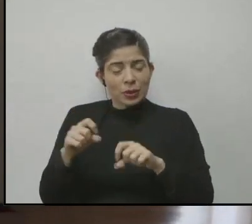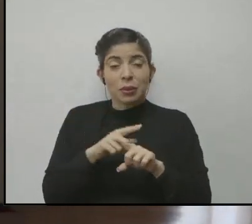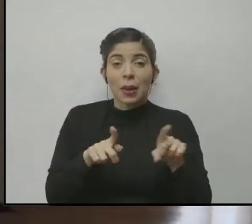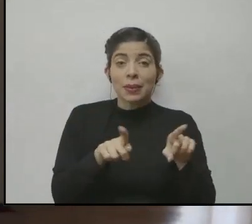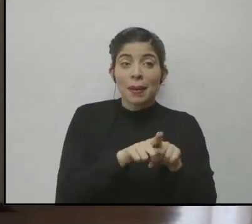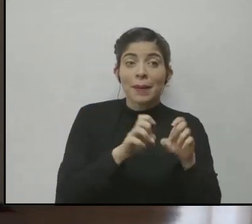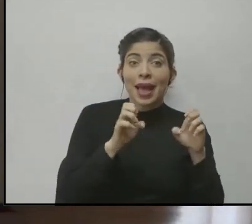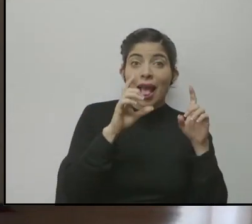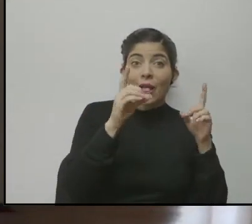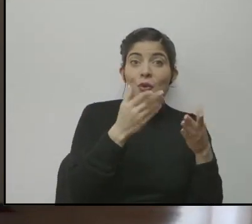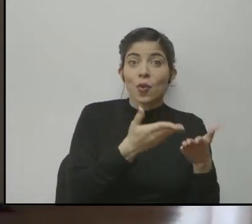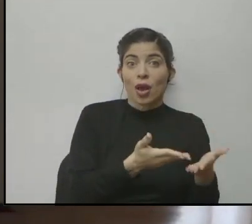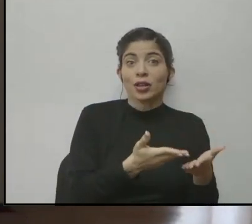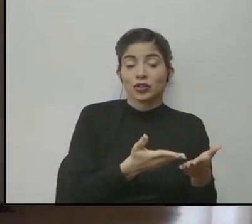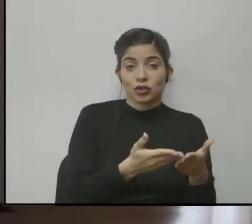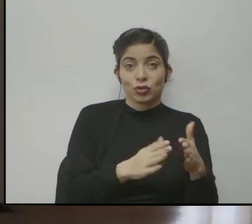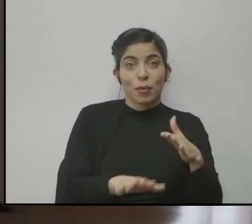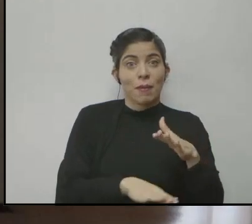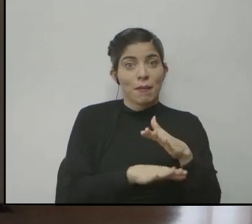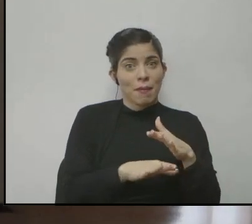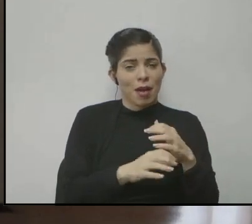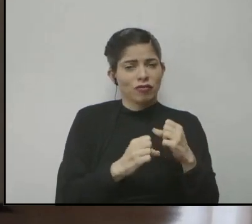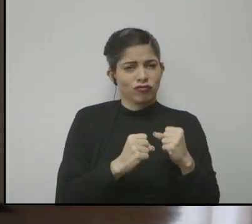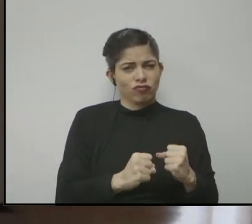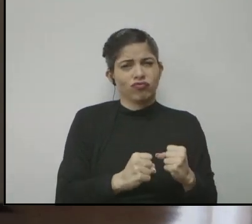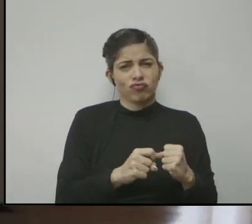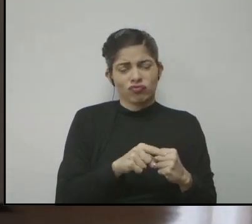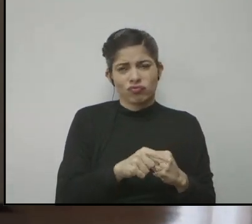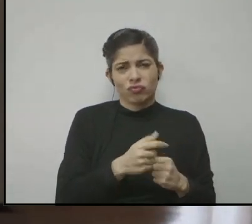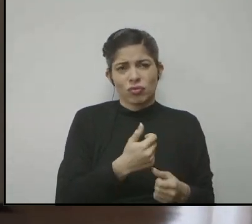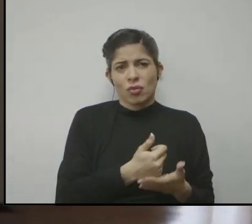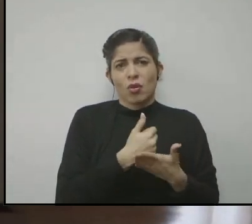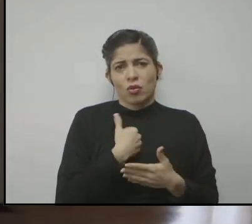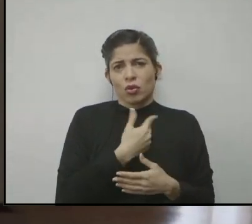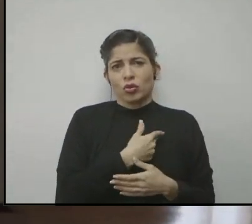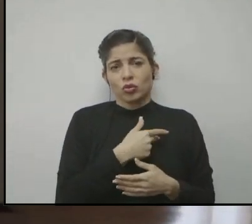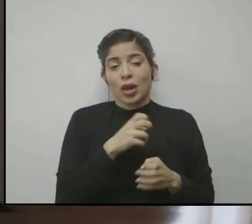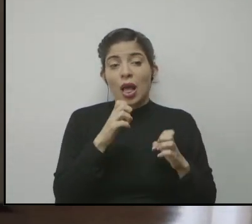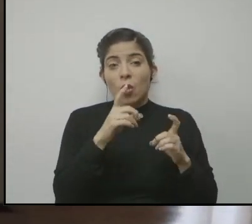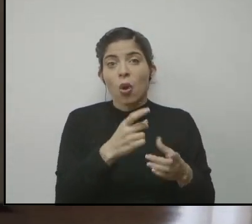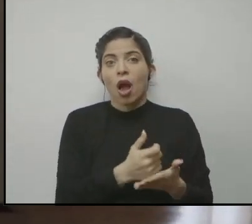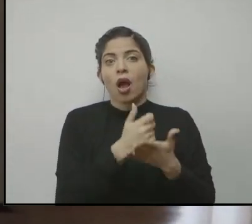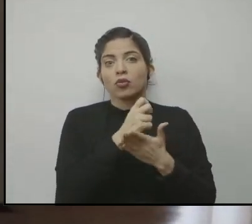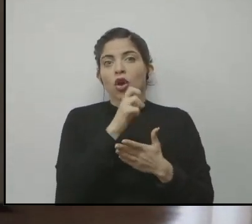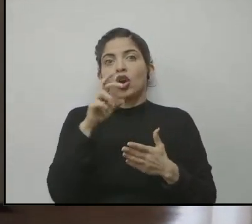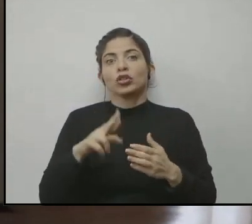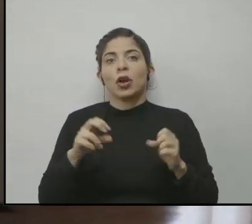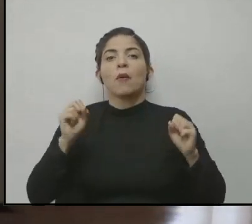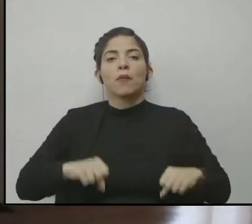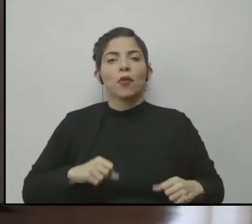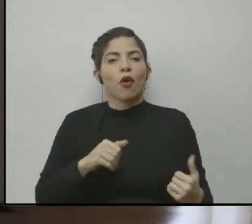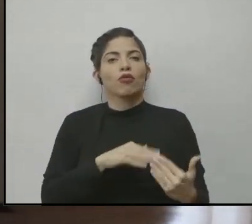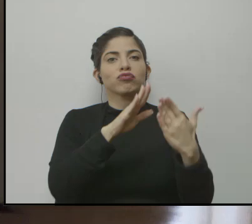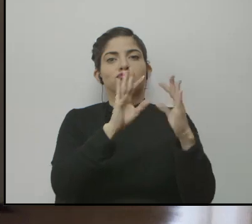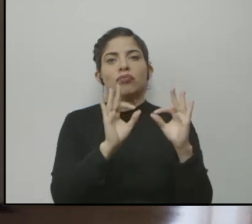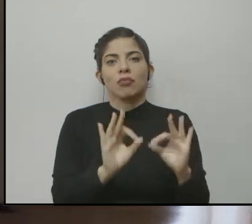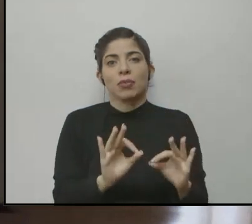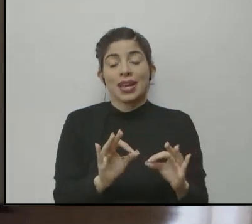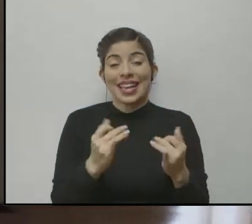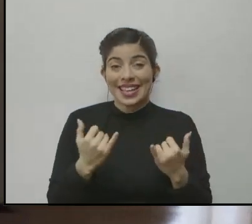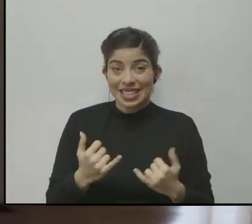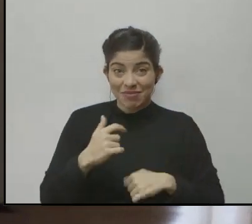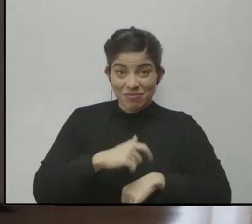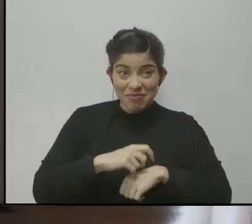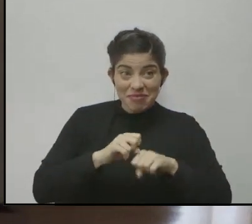también la educación es uno de nuestros grandes pilares, se ha dicho que la educación ha sido también lo que ha permitido que Costa Rica fronte bien esto y en estos